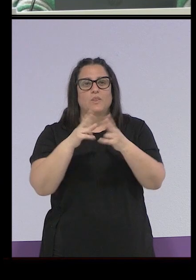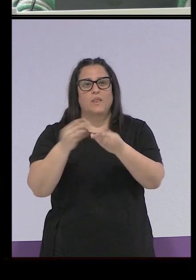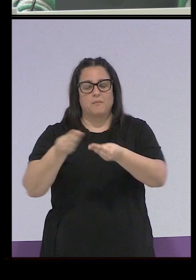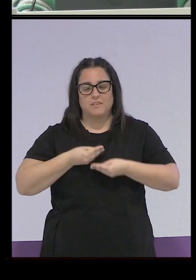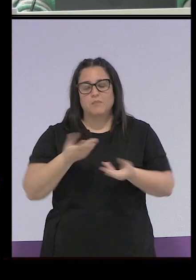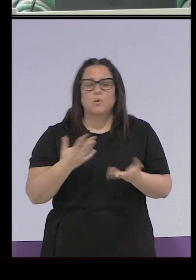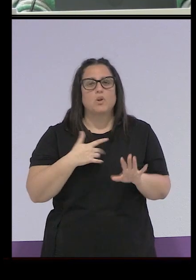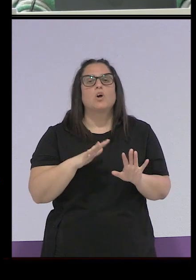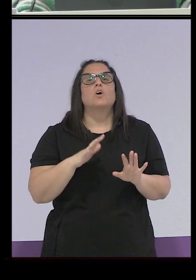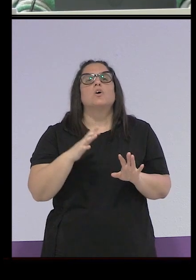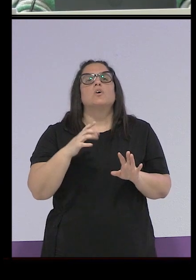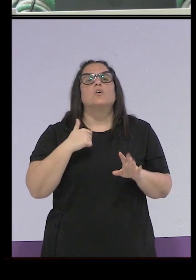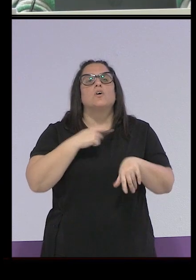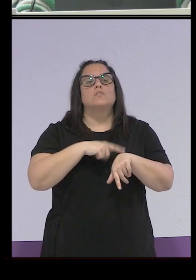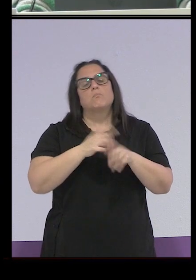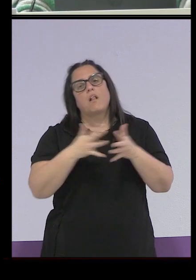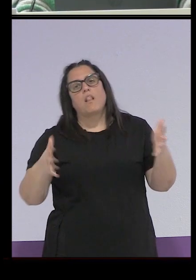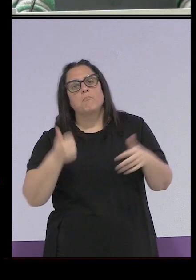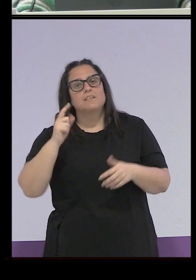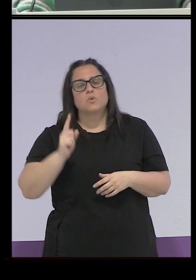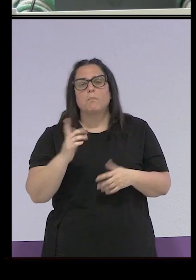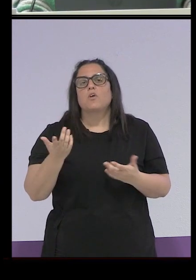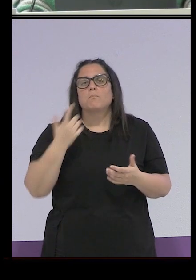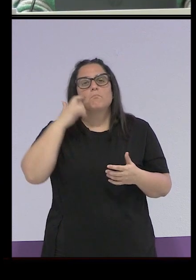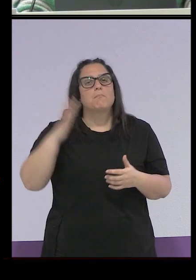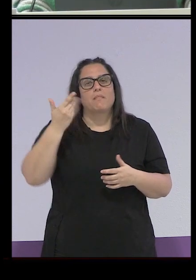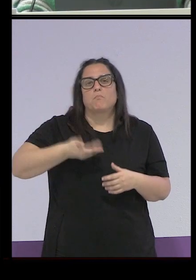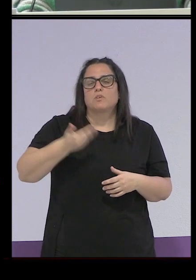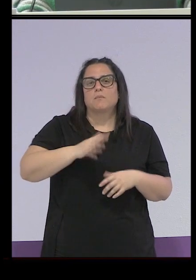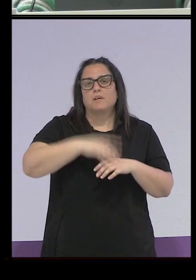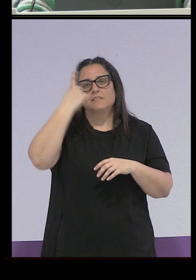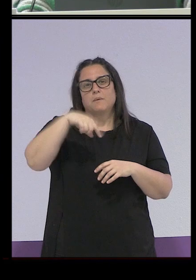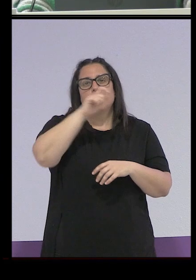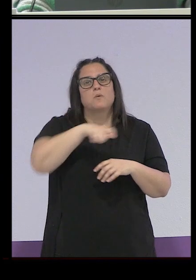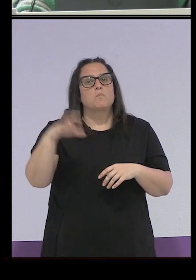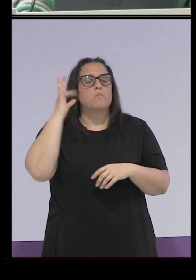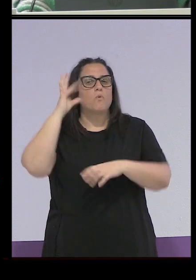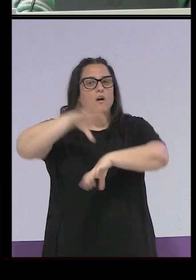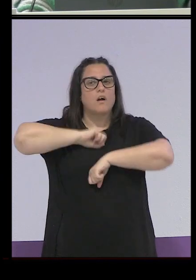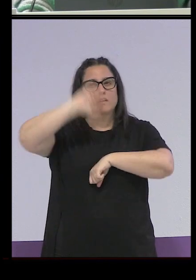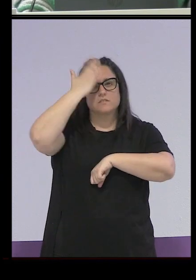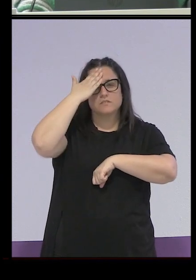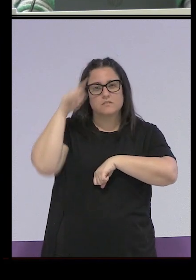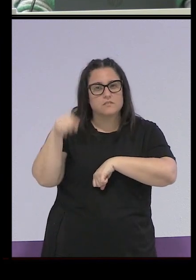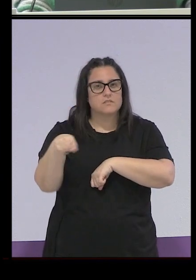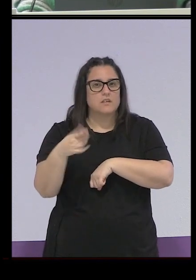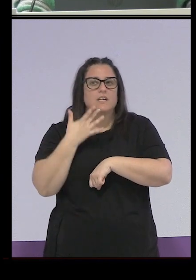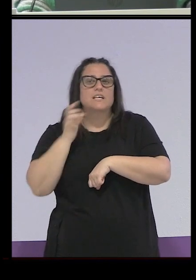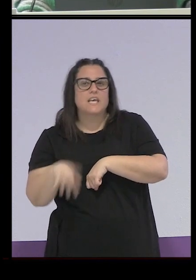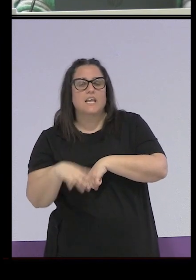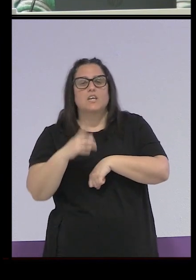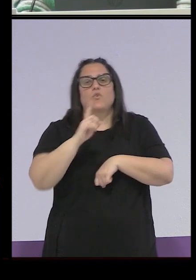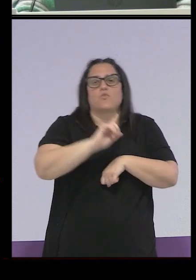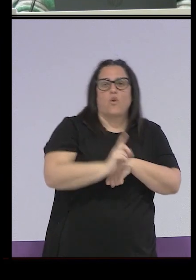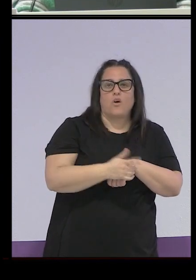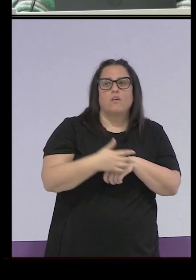detener mucho en esto, pero sí que me parece importante, ¿no?, para entender quiénes eran las mujeres que estaban tuteladas por el patronato, quiénes eran las que no, ¿no?, quiénes eran las que sí